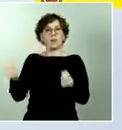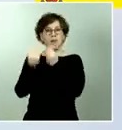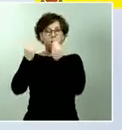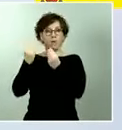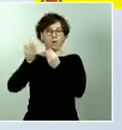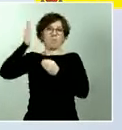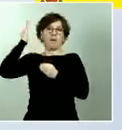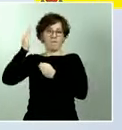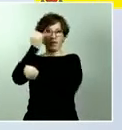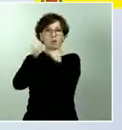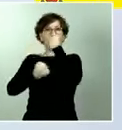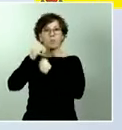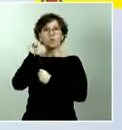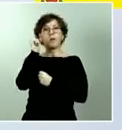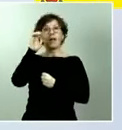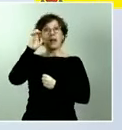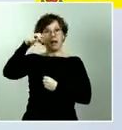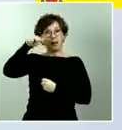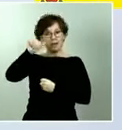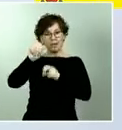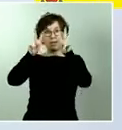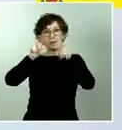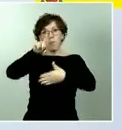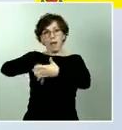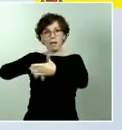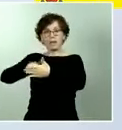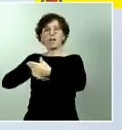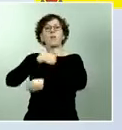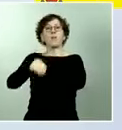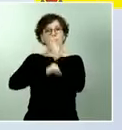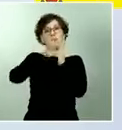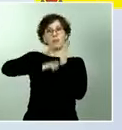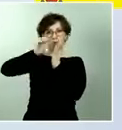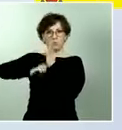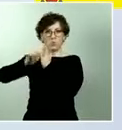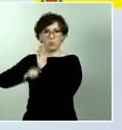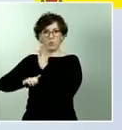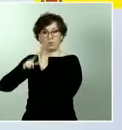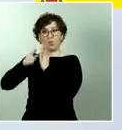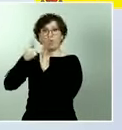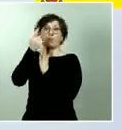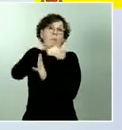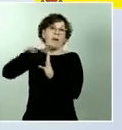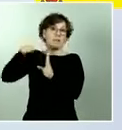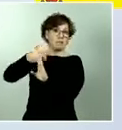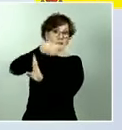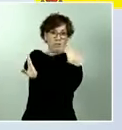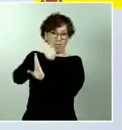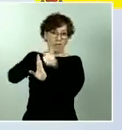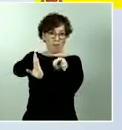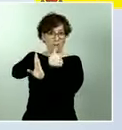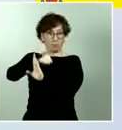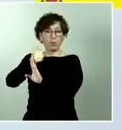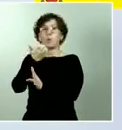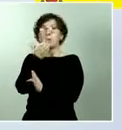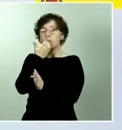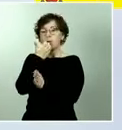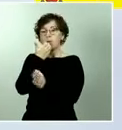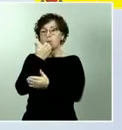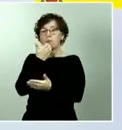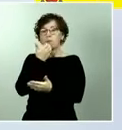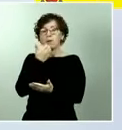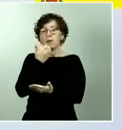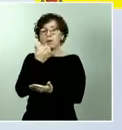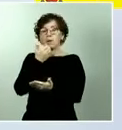de alquileres, una decisión que se suma a las ya aprobadas como el aplazamiento del cobro de las rentas garantizadas y de